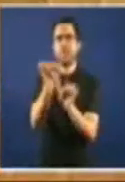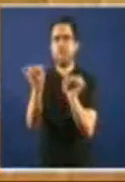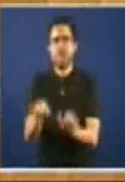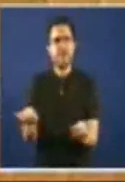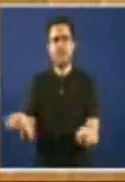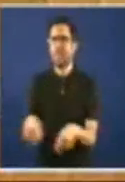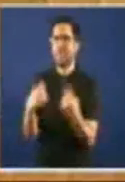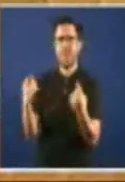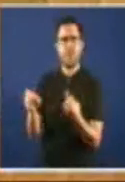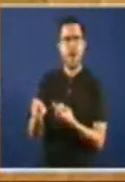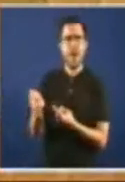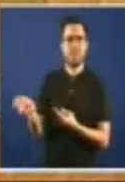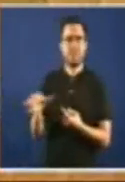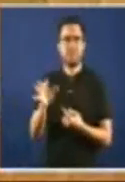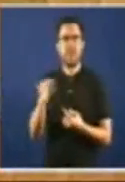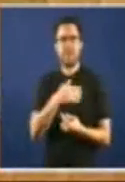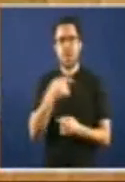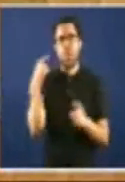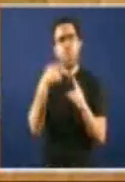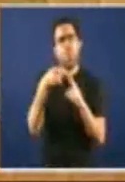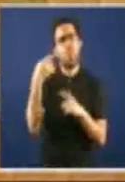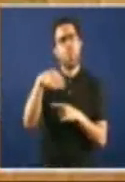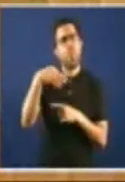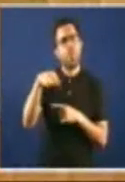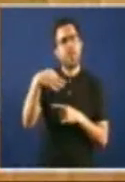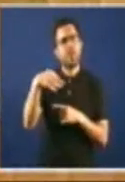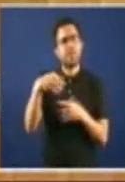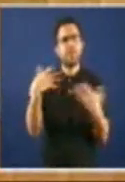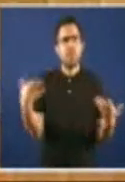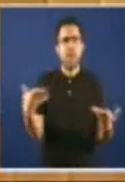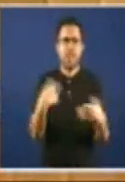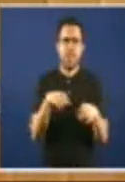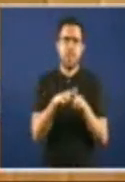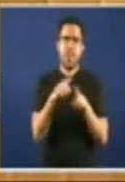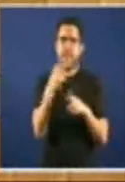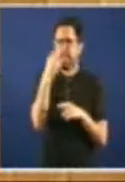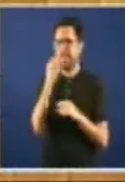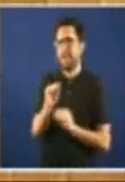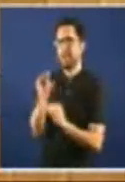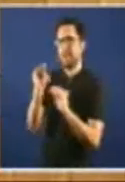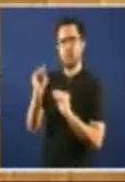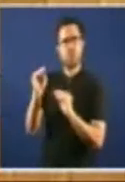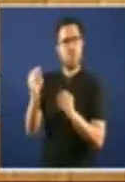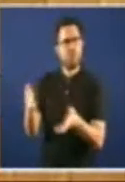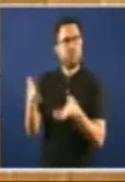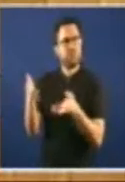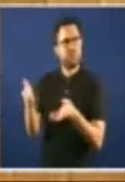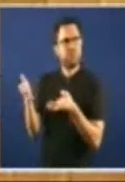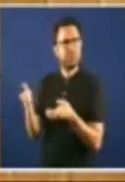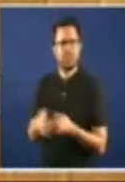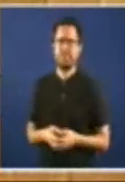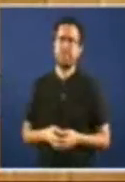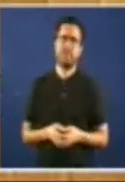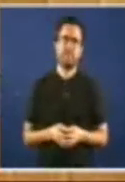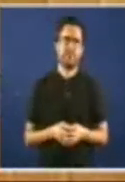simplemente pretende sacar adianto os seus intereses por encima de todo Di, en esta lei de